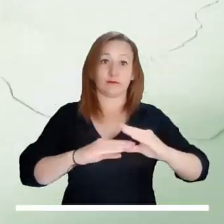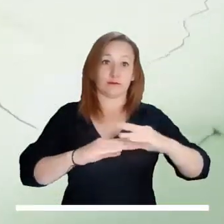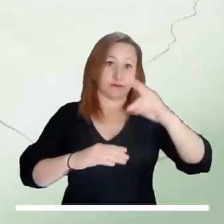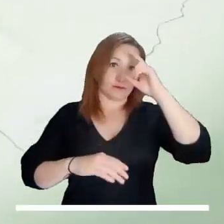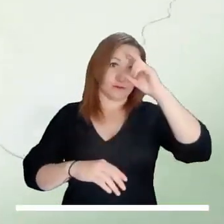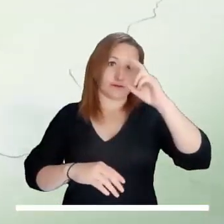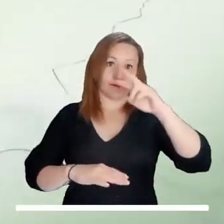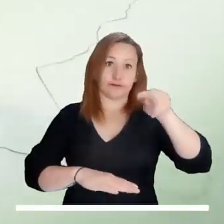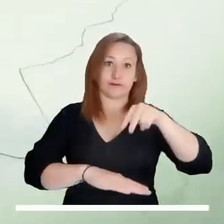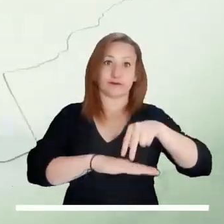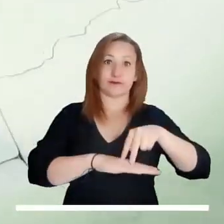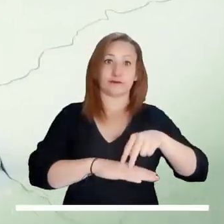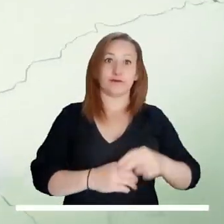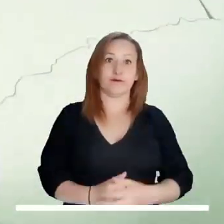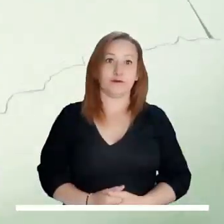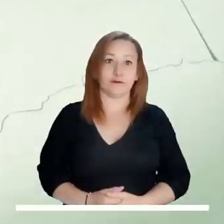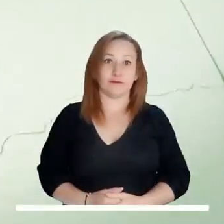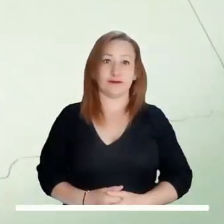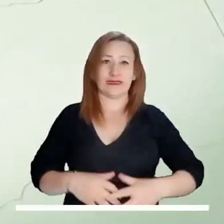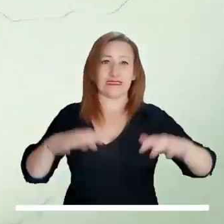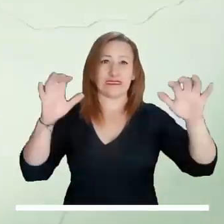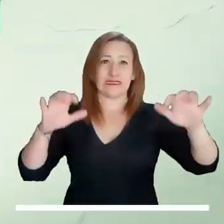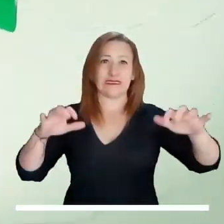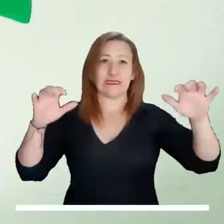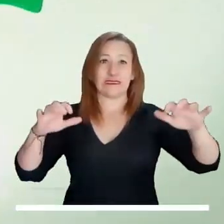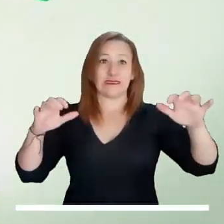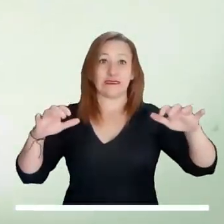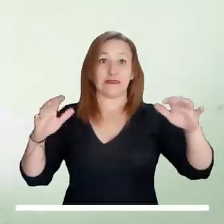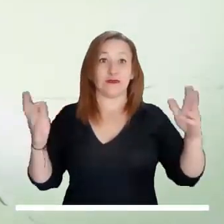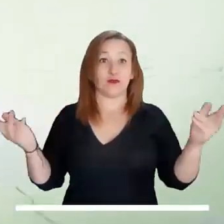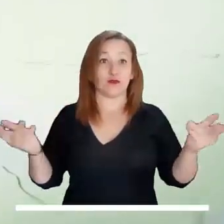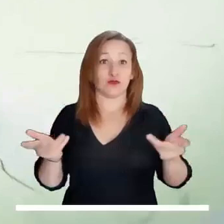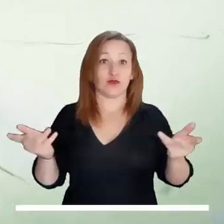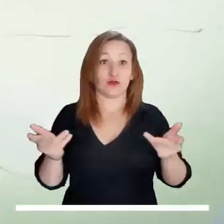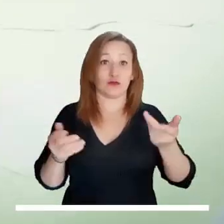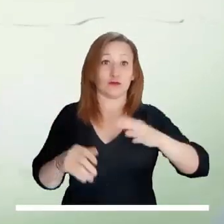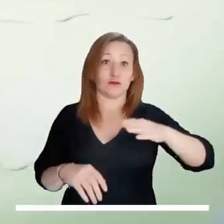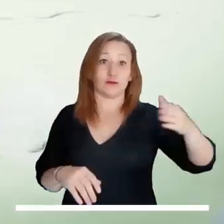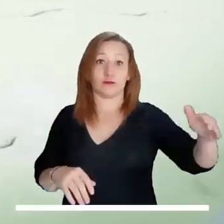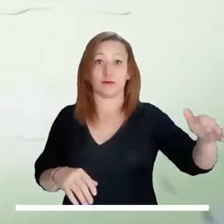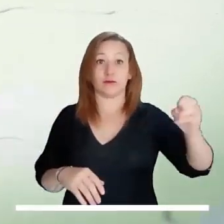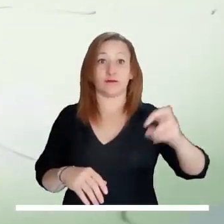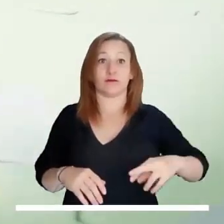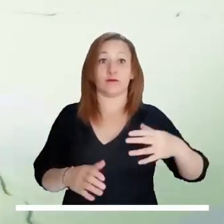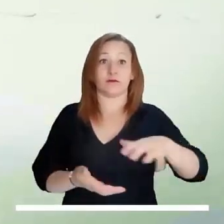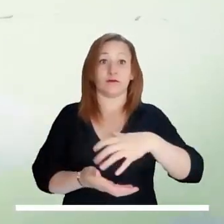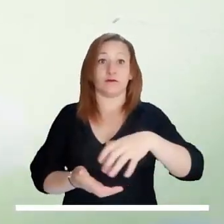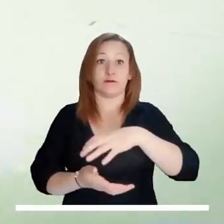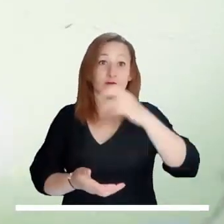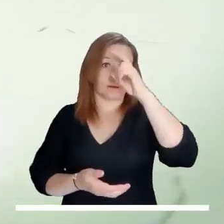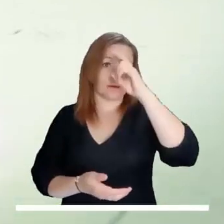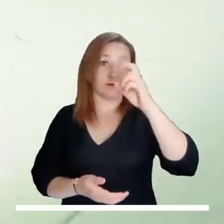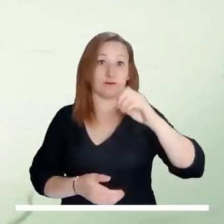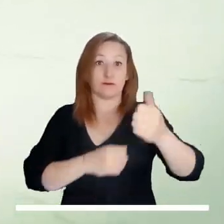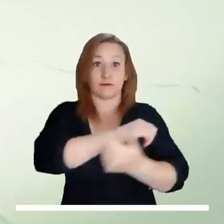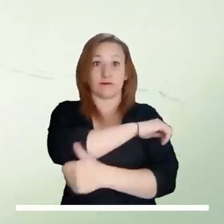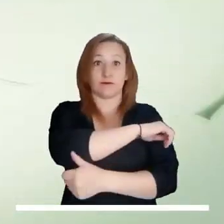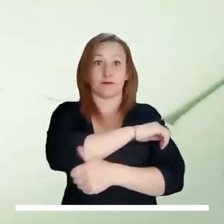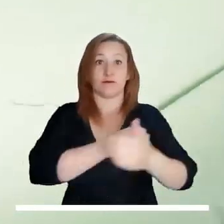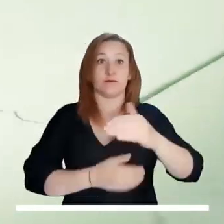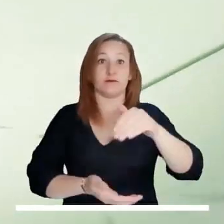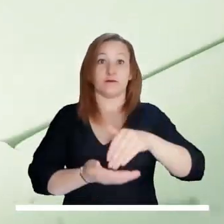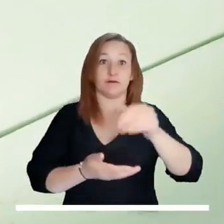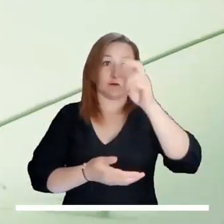occidente de Valle del Cauca, Cauca y norte de Nariño. Precipitaciones de diversa intensidad se anuncian en Antioquia, sur de